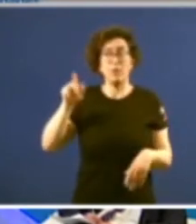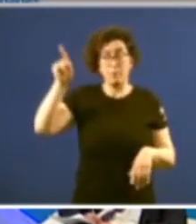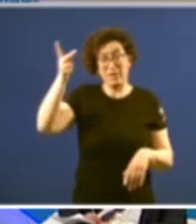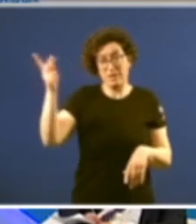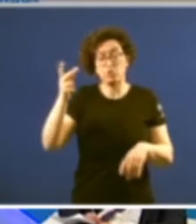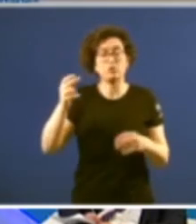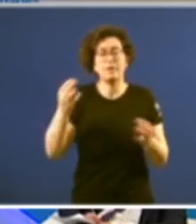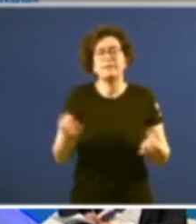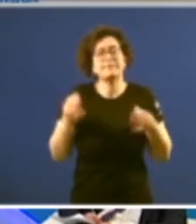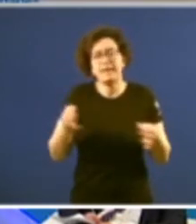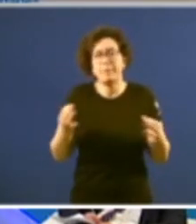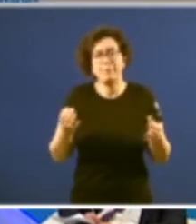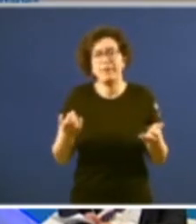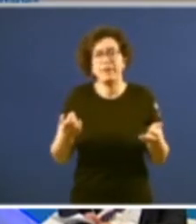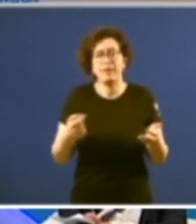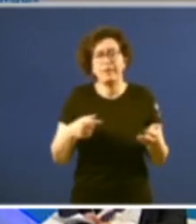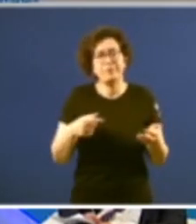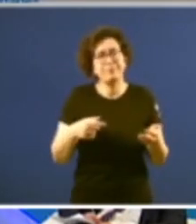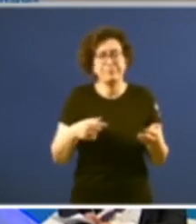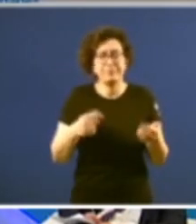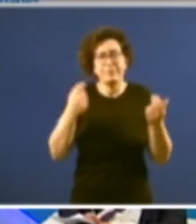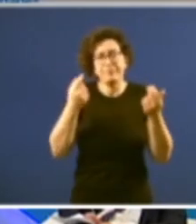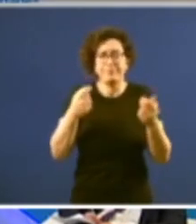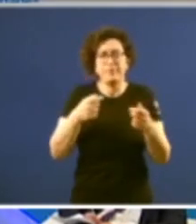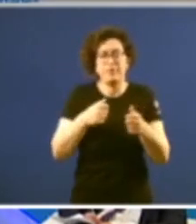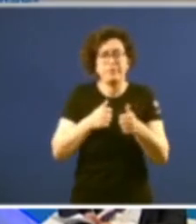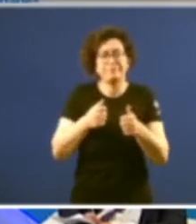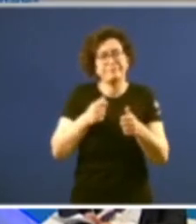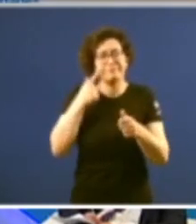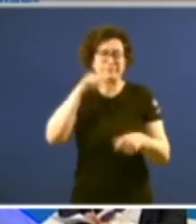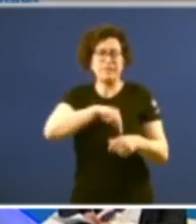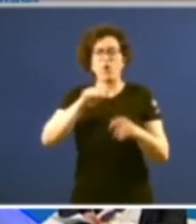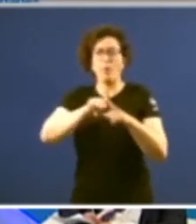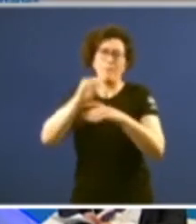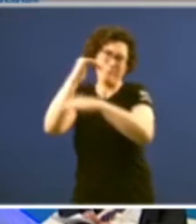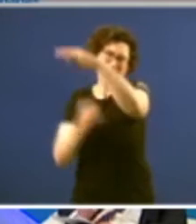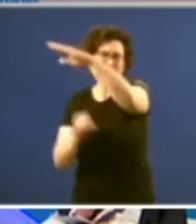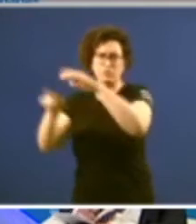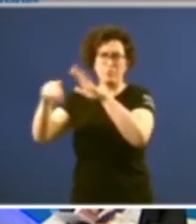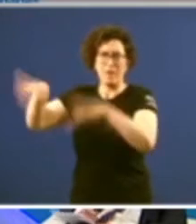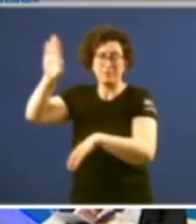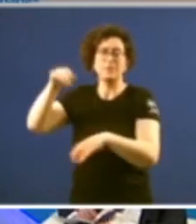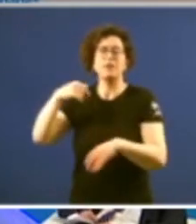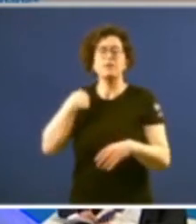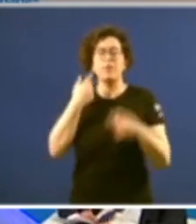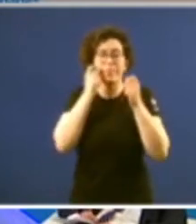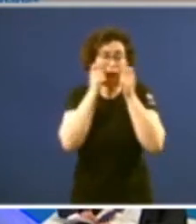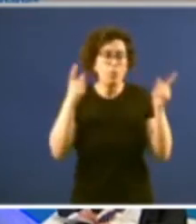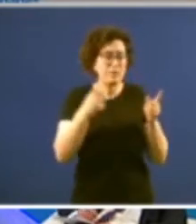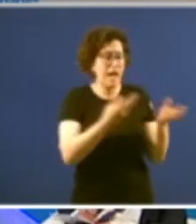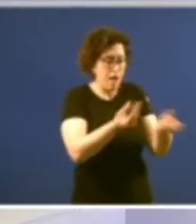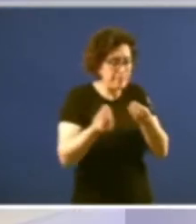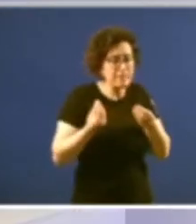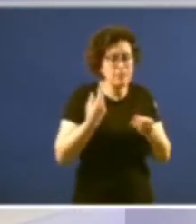sempre fomos a rebufo e tivemos un certo complexo de inferioridade decataremos de que o clima tanto